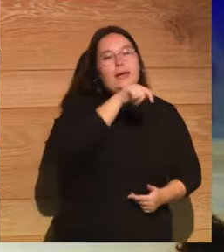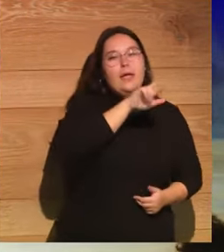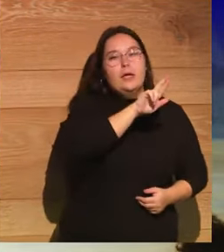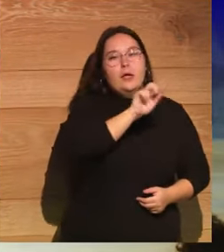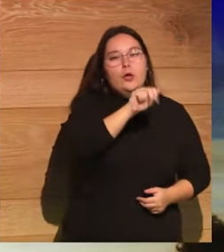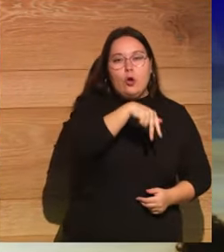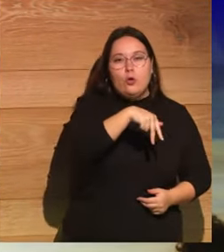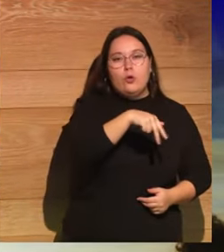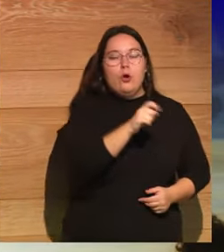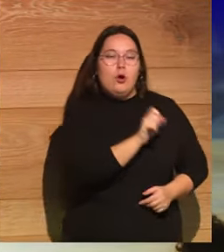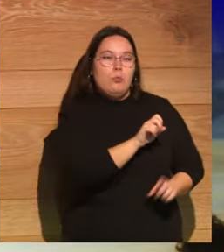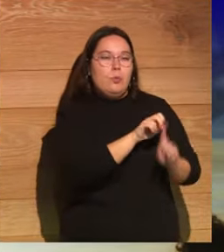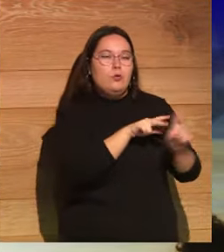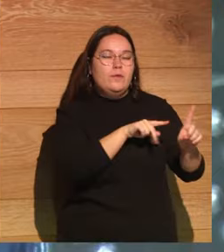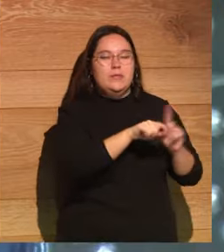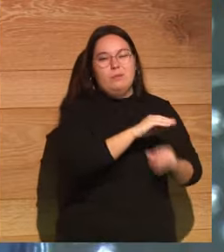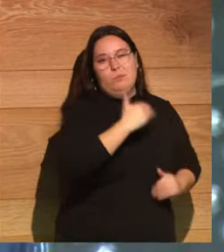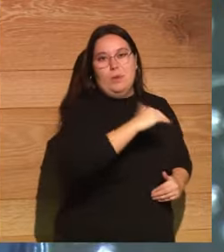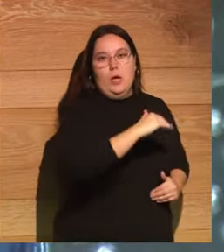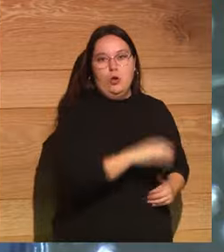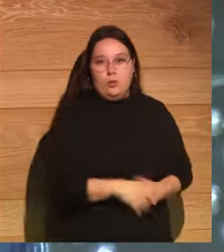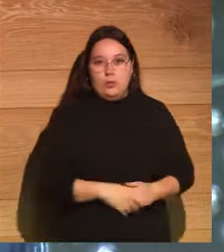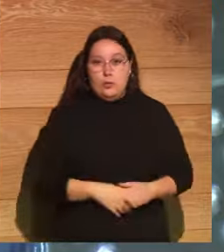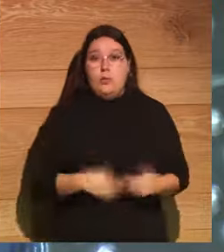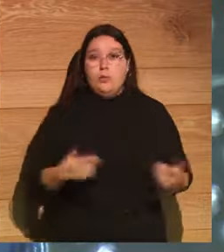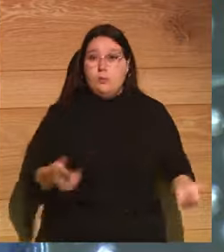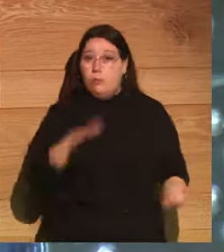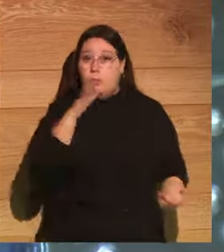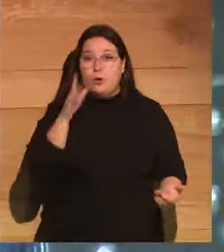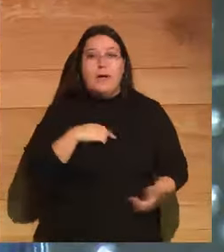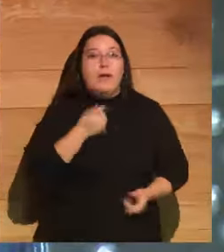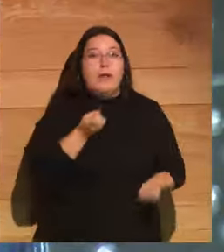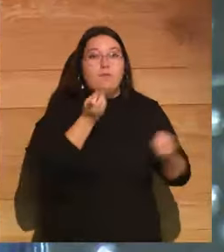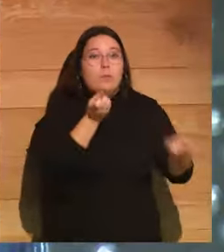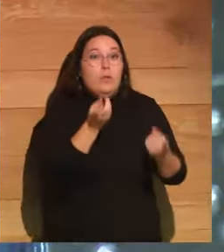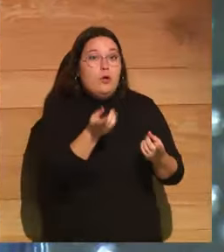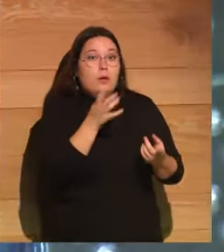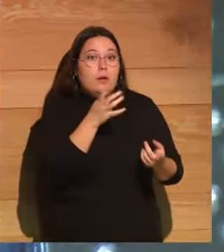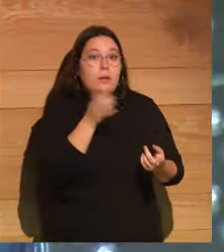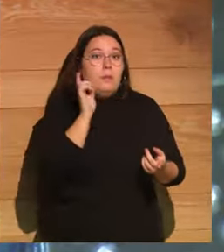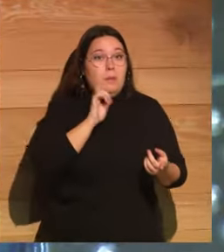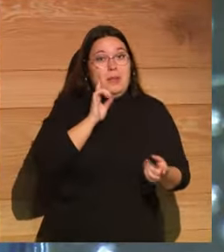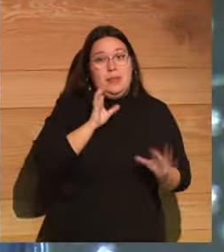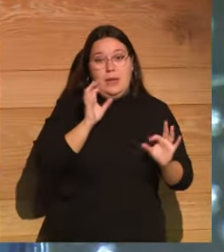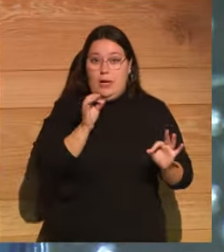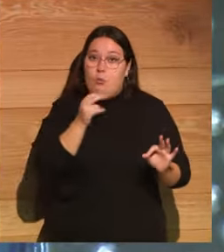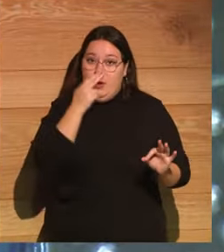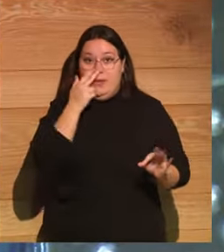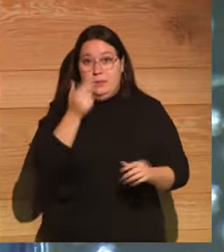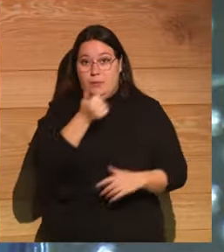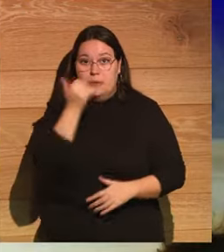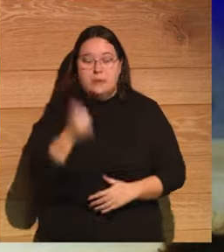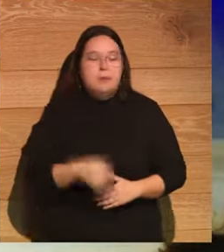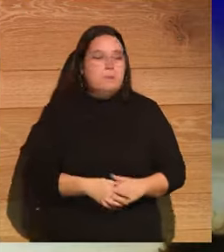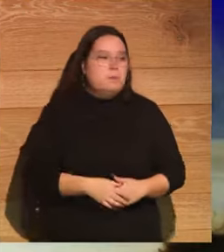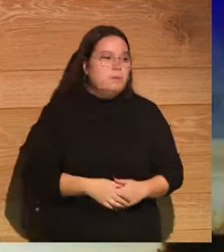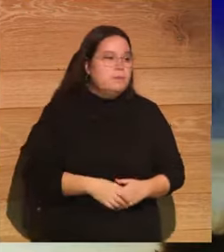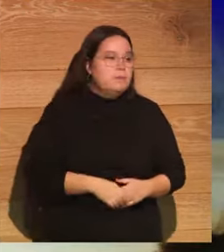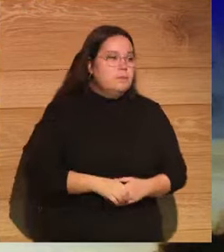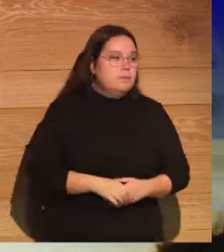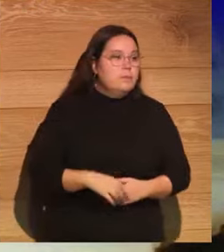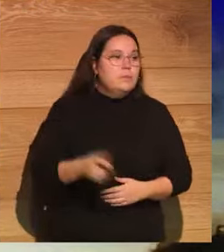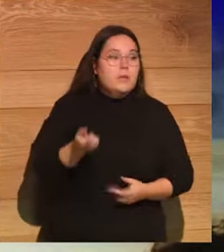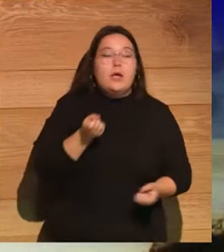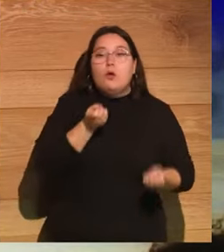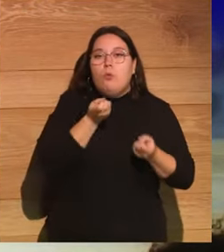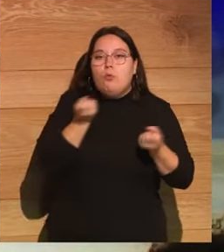mientras hacía música? Porque aquí la desinformación es la mentira interesada. Ahora y en tiempos de Nerón. Claro, aquí hay una propaganda